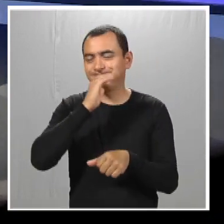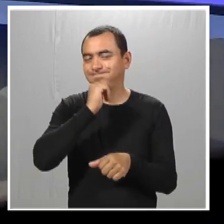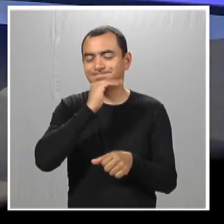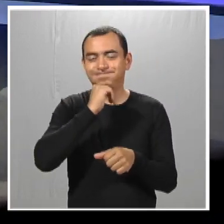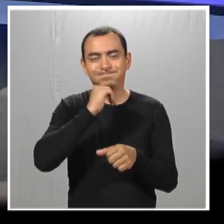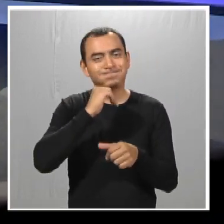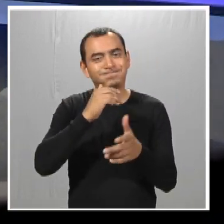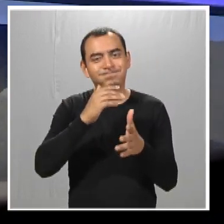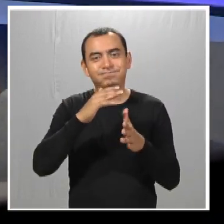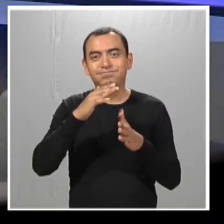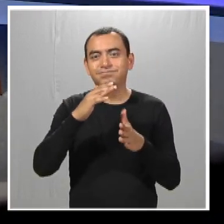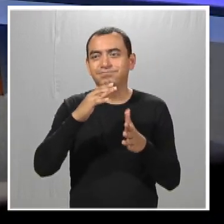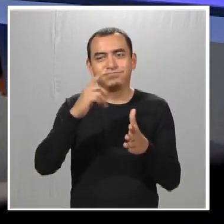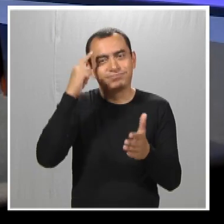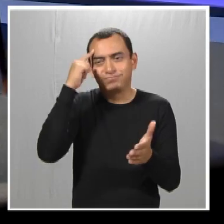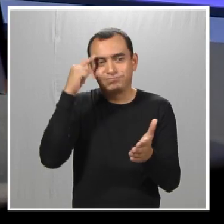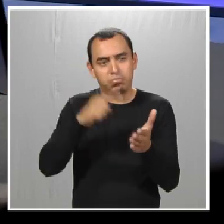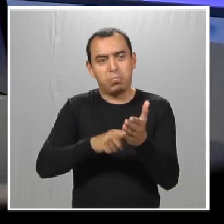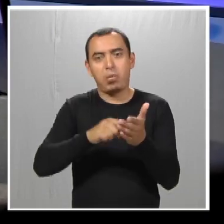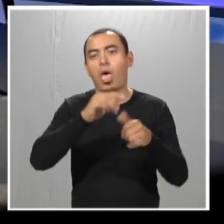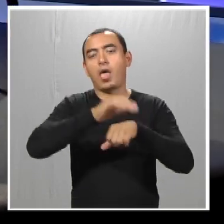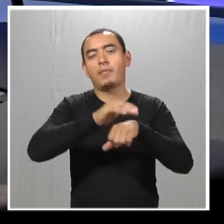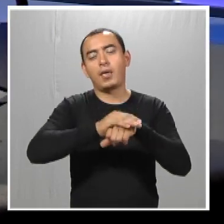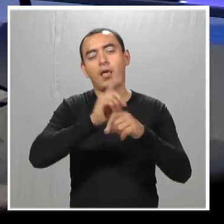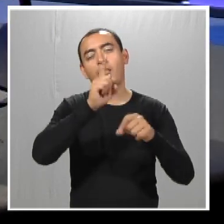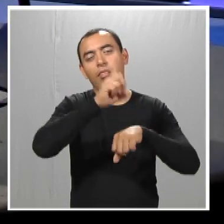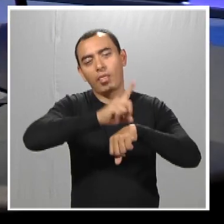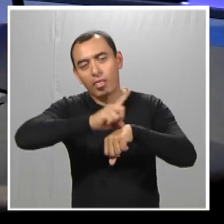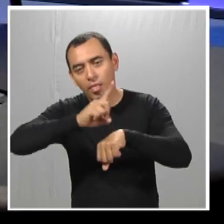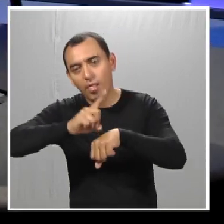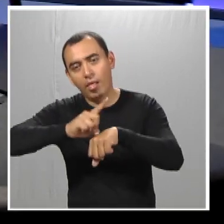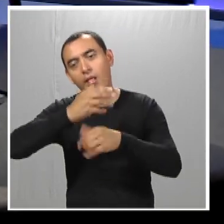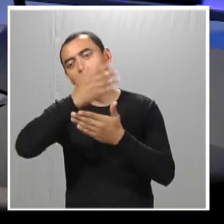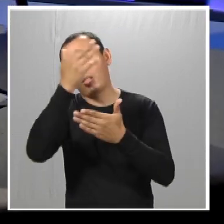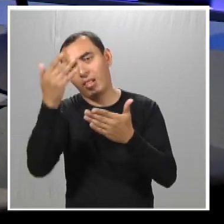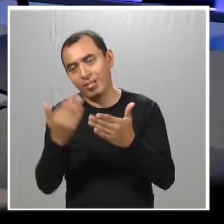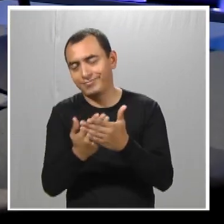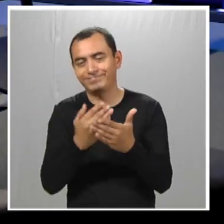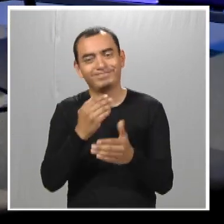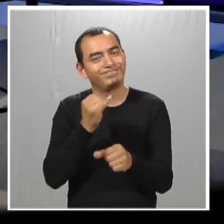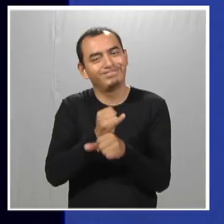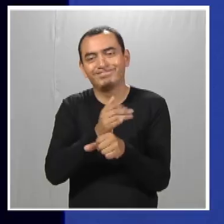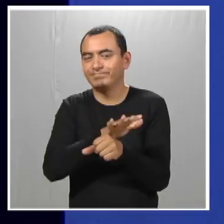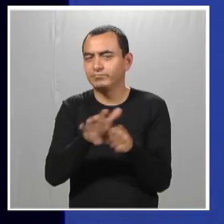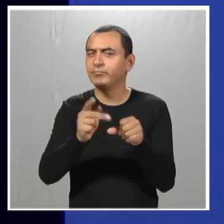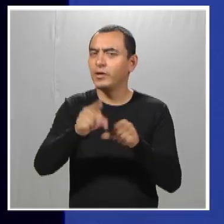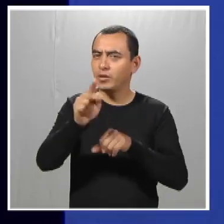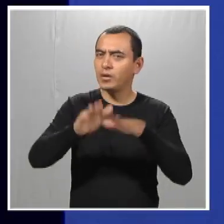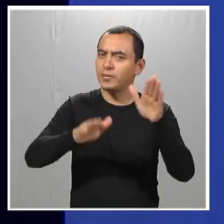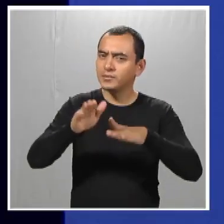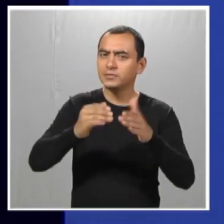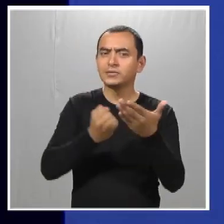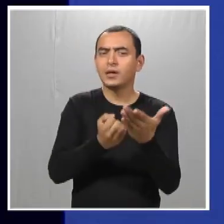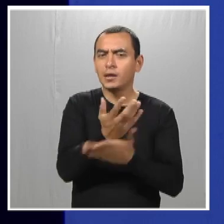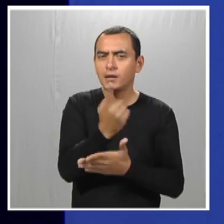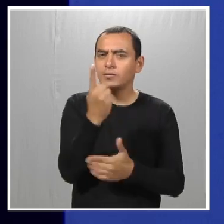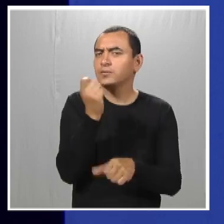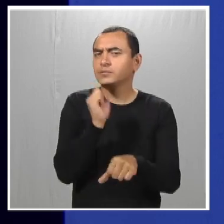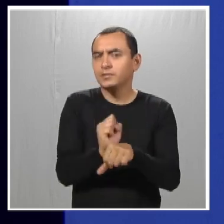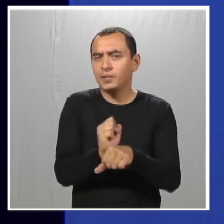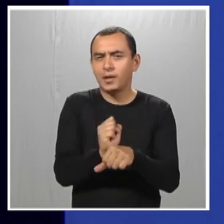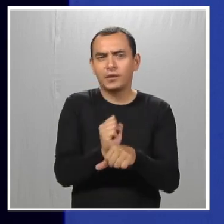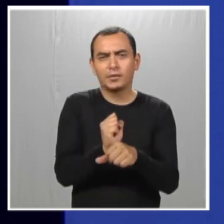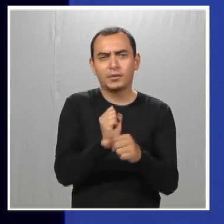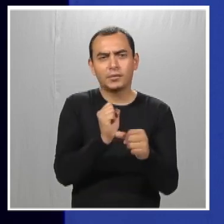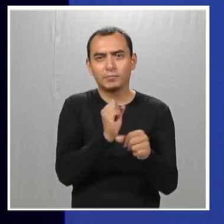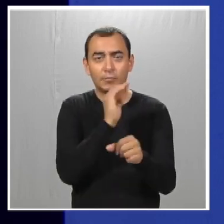diario, porque vaya, no tenemos, creo que nadie para estar con tu amigo todos los días, ¿no? Pero son salidas por lo menos